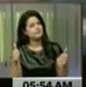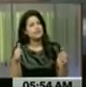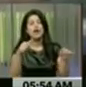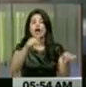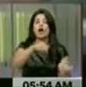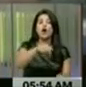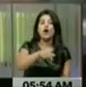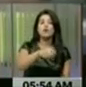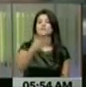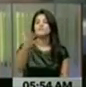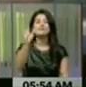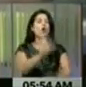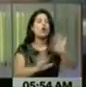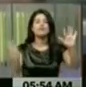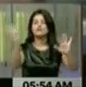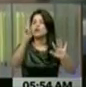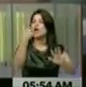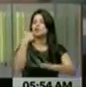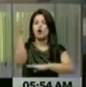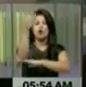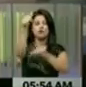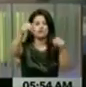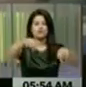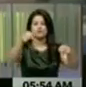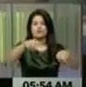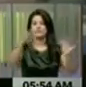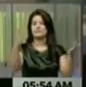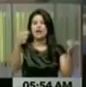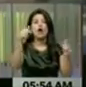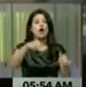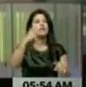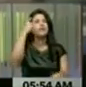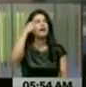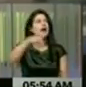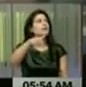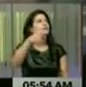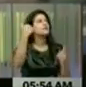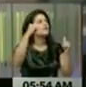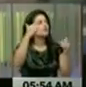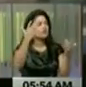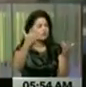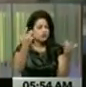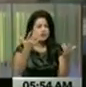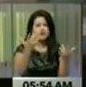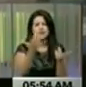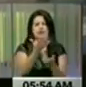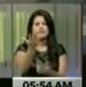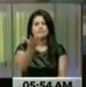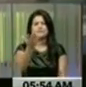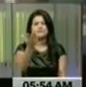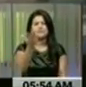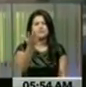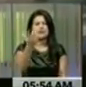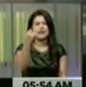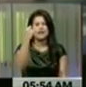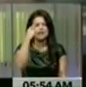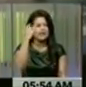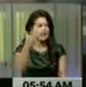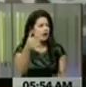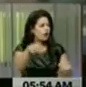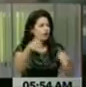En toda Venezuela hoy, en el día de la... en el día